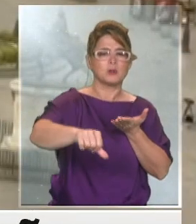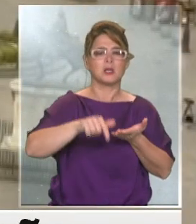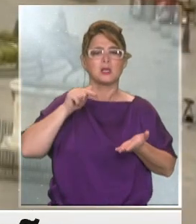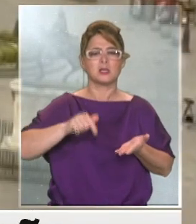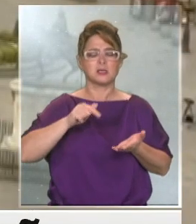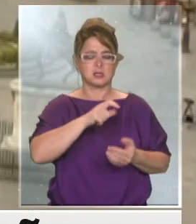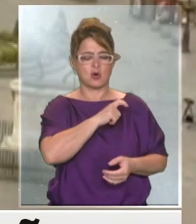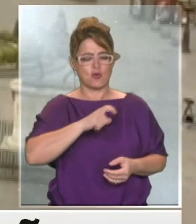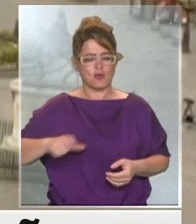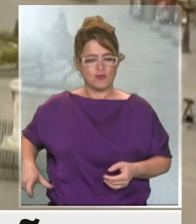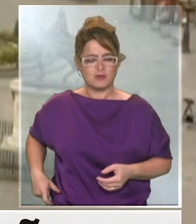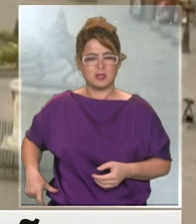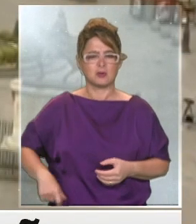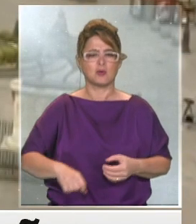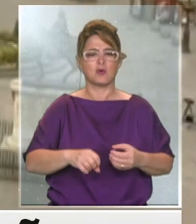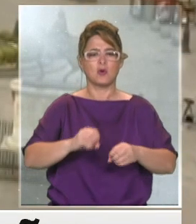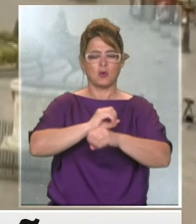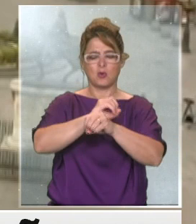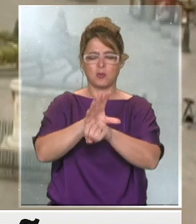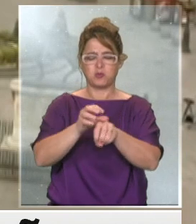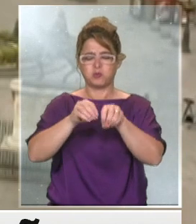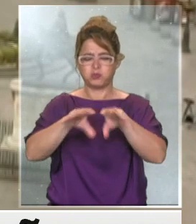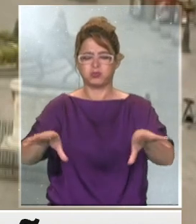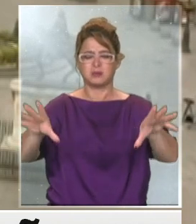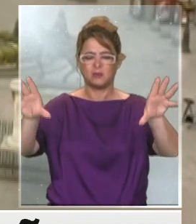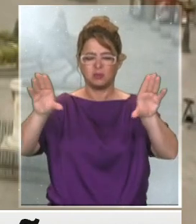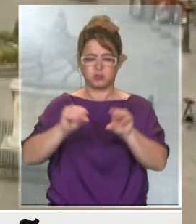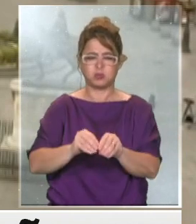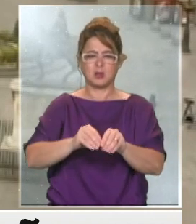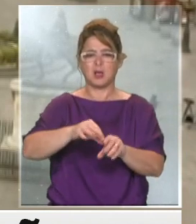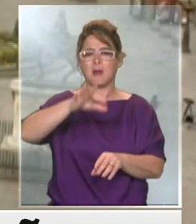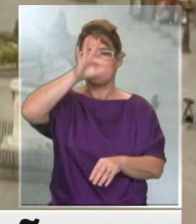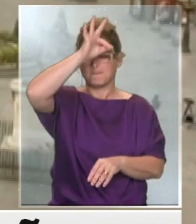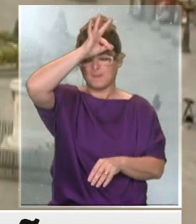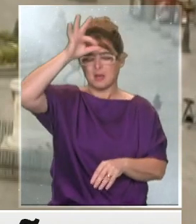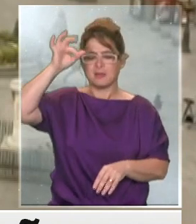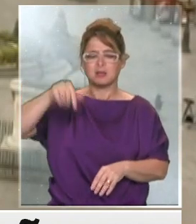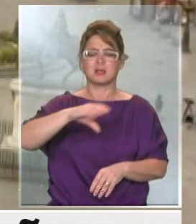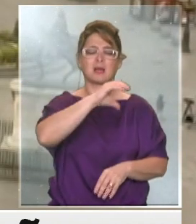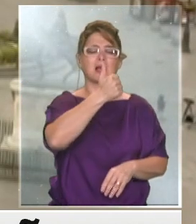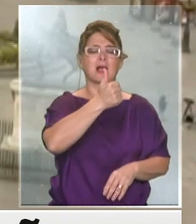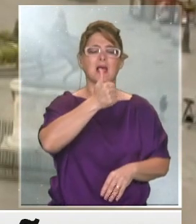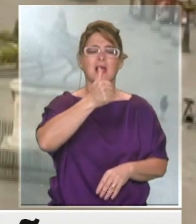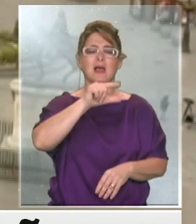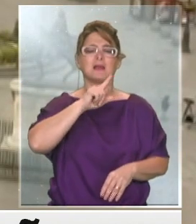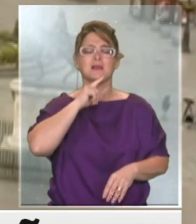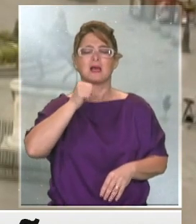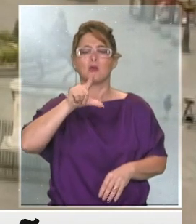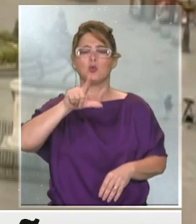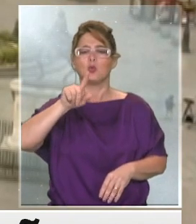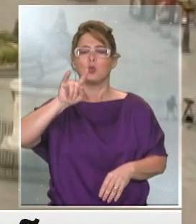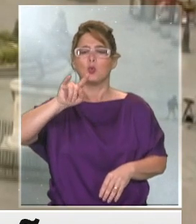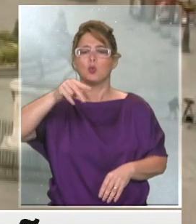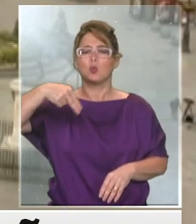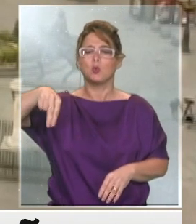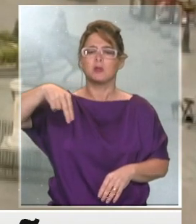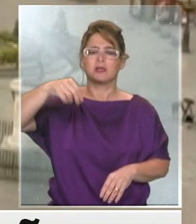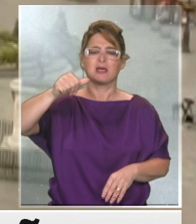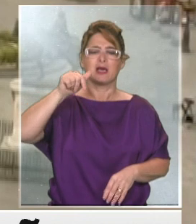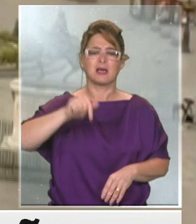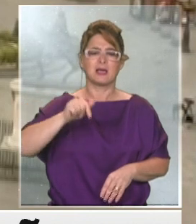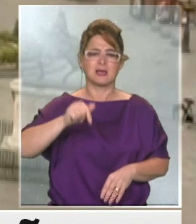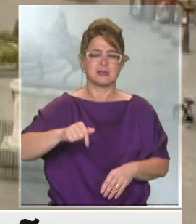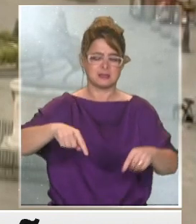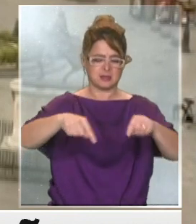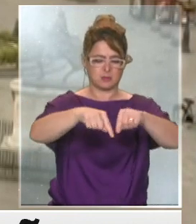frenar el avance del coronavirus porque ya en Madrid y también acá en Cataluña están a punto de alcanzar las UCI, las